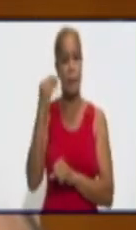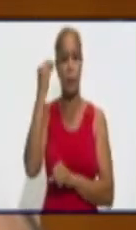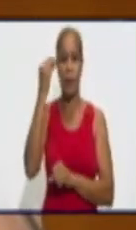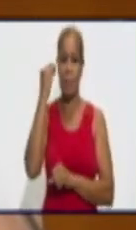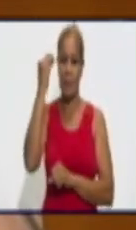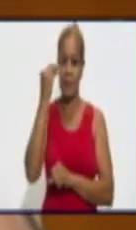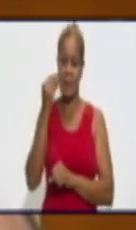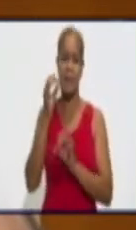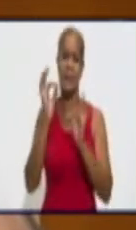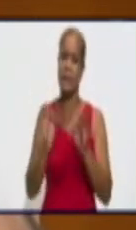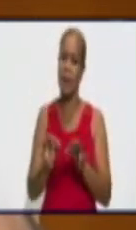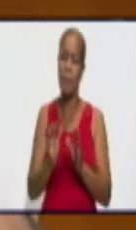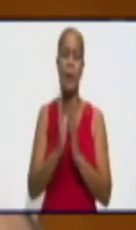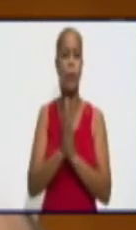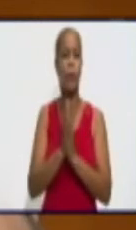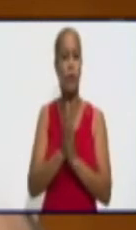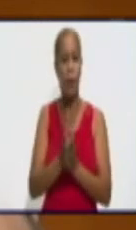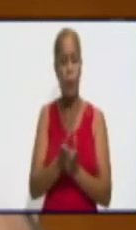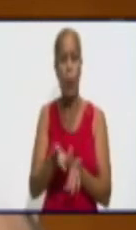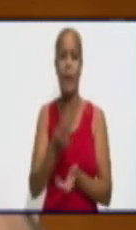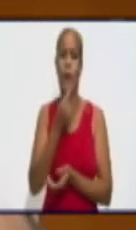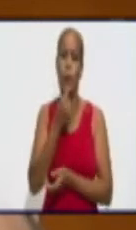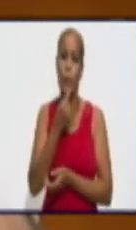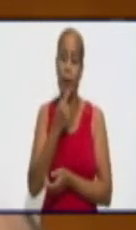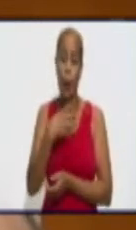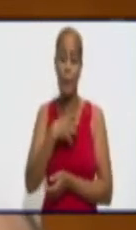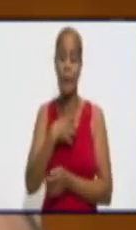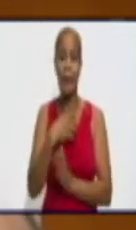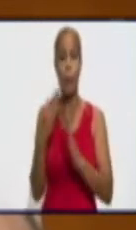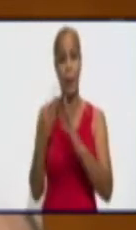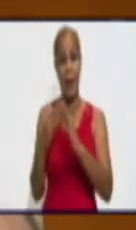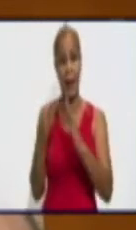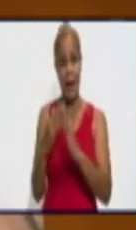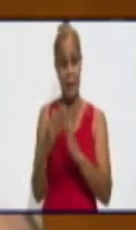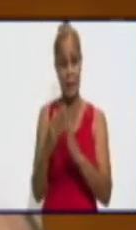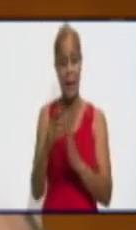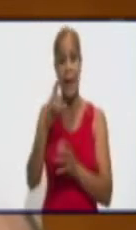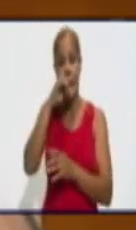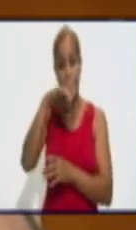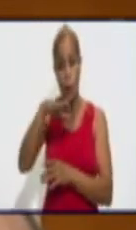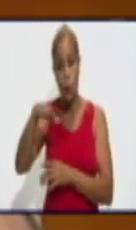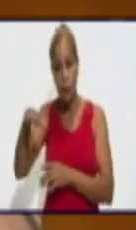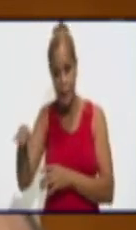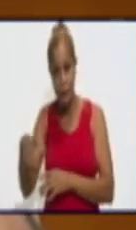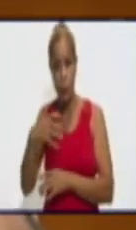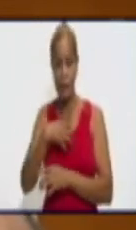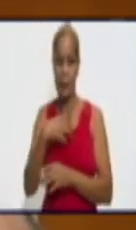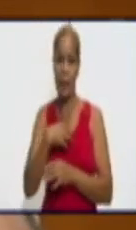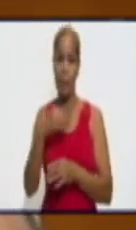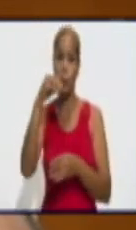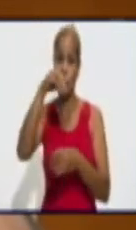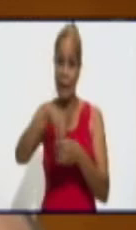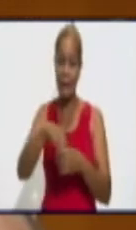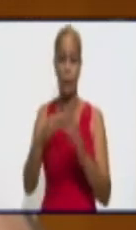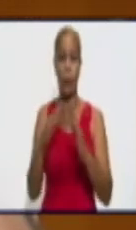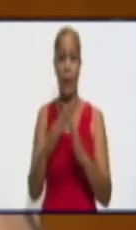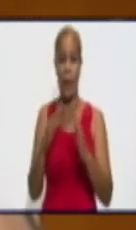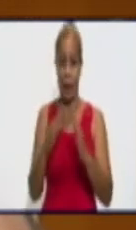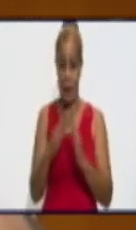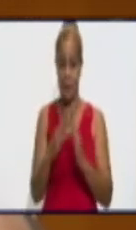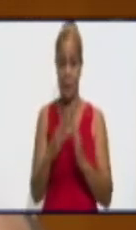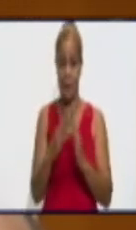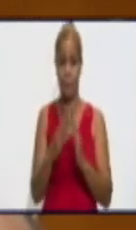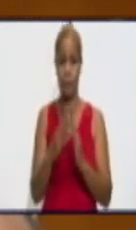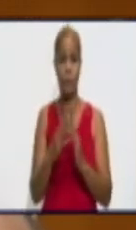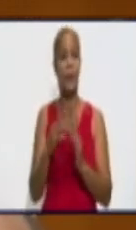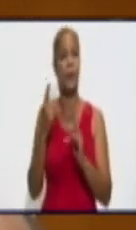en nuestros niños, en nuestros ancianos. El número de ancianos contagiados con la COVID sigue siendo elevado